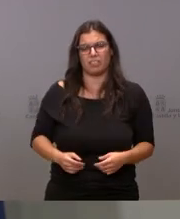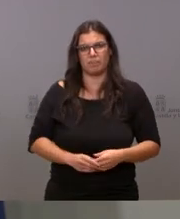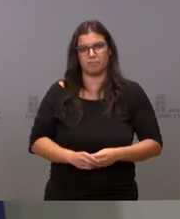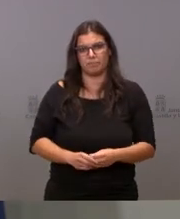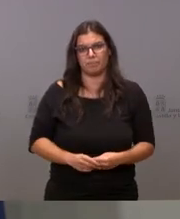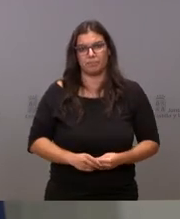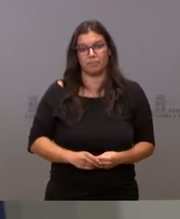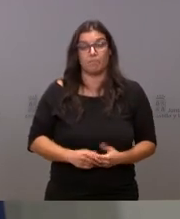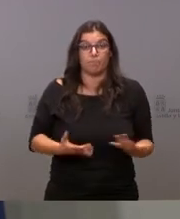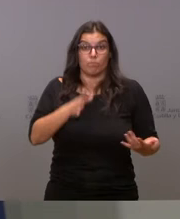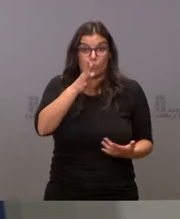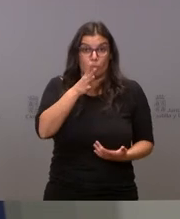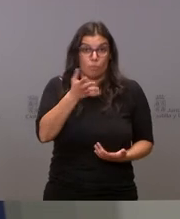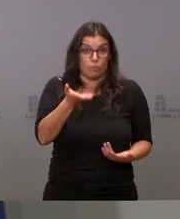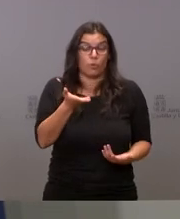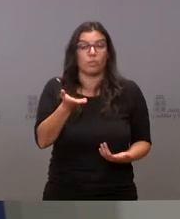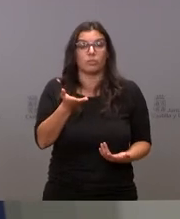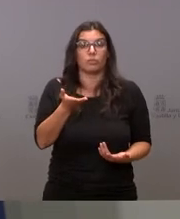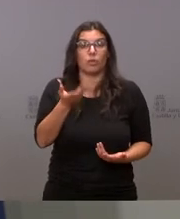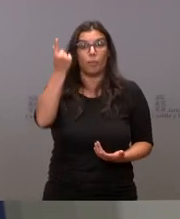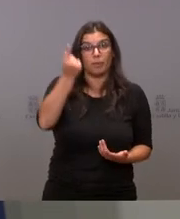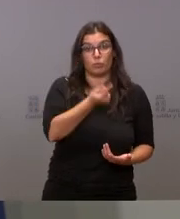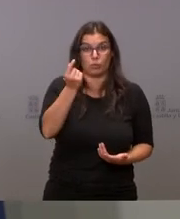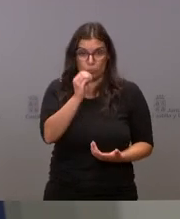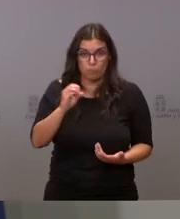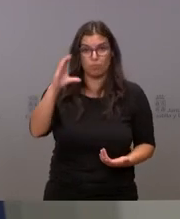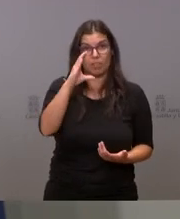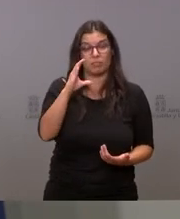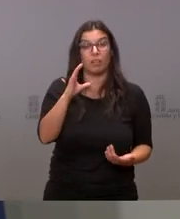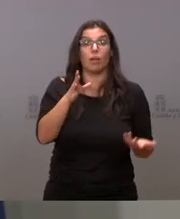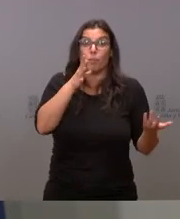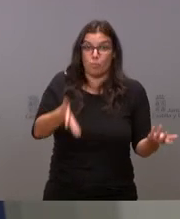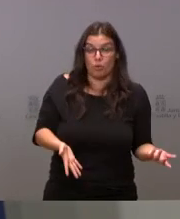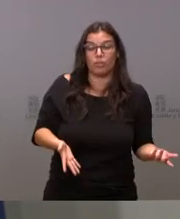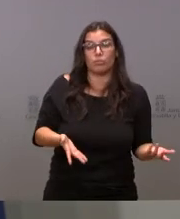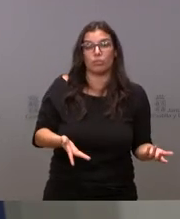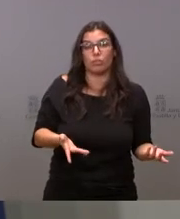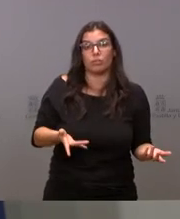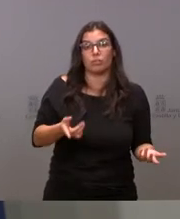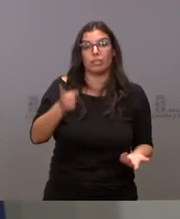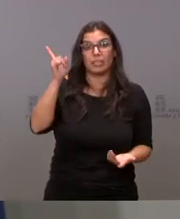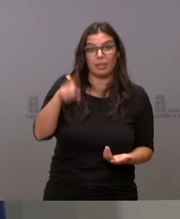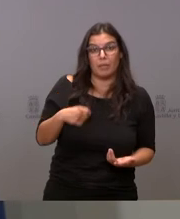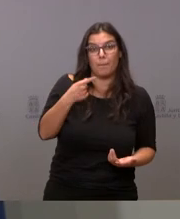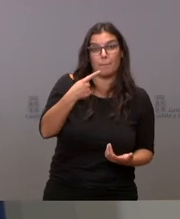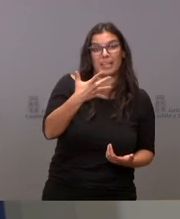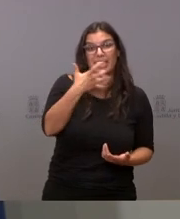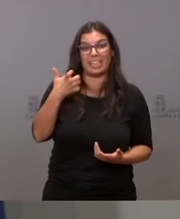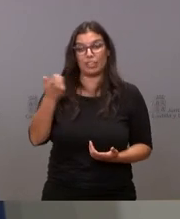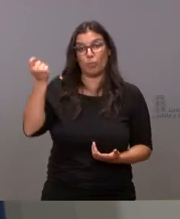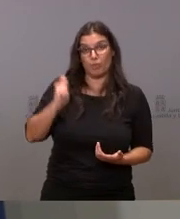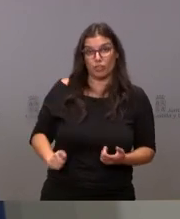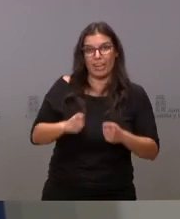primaria y por eso incrementamos el presupuesto y por eso vamos a incrementar en más de 1500 personas